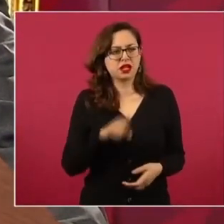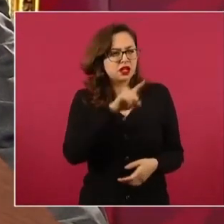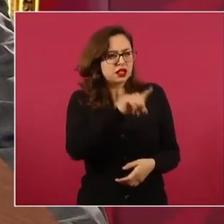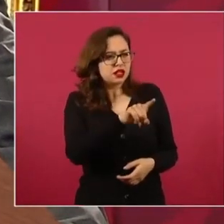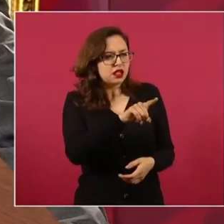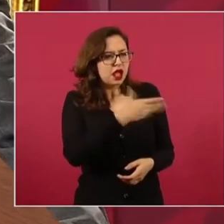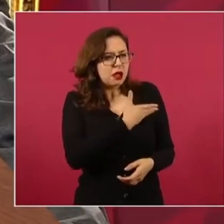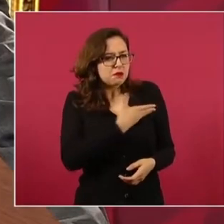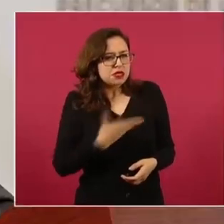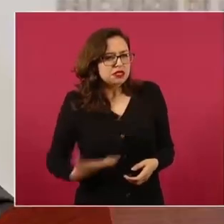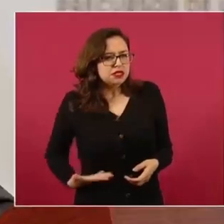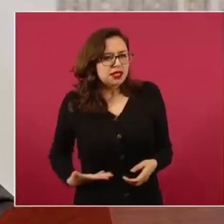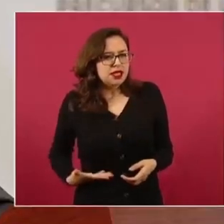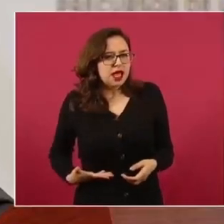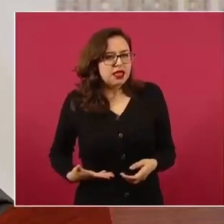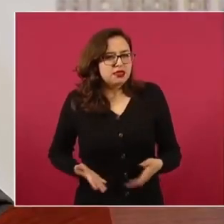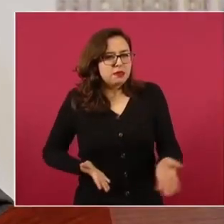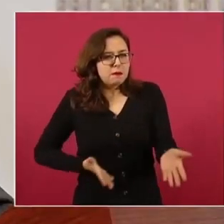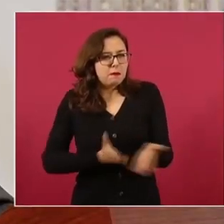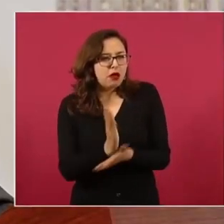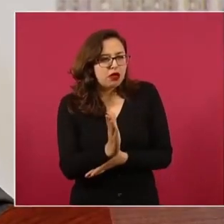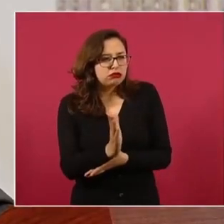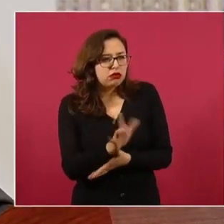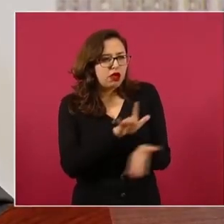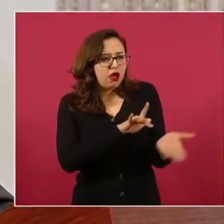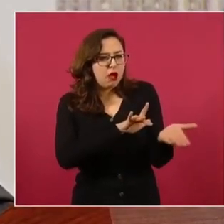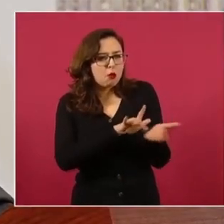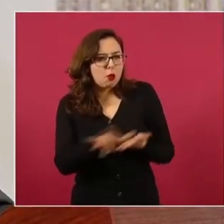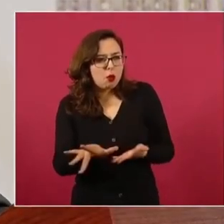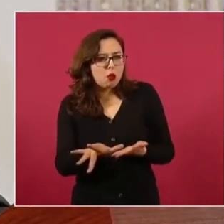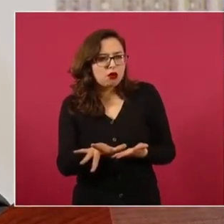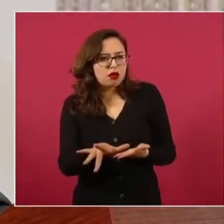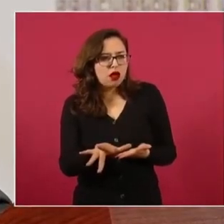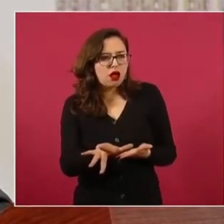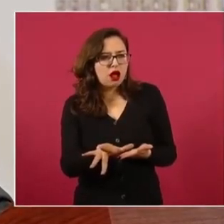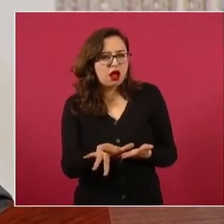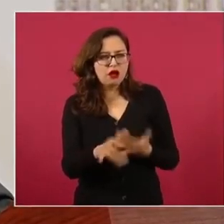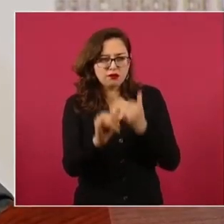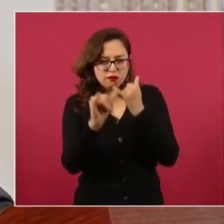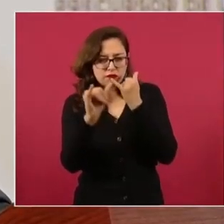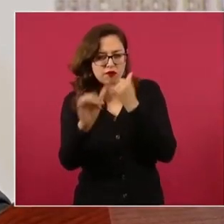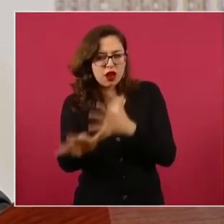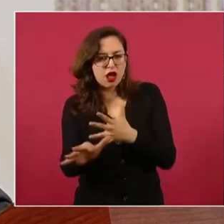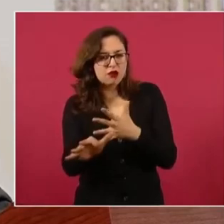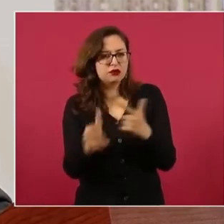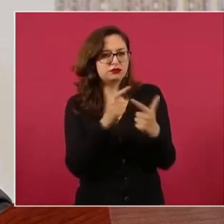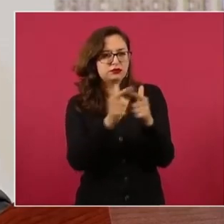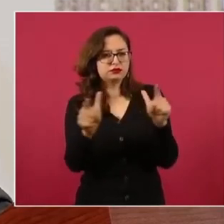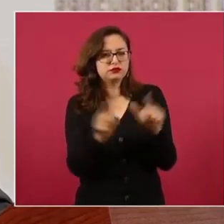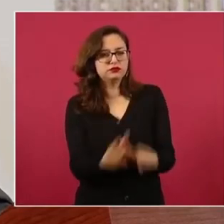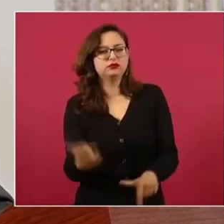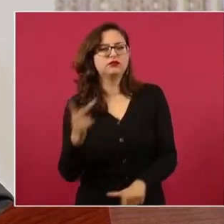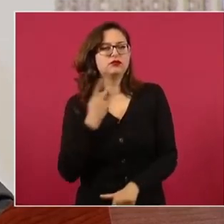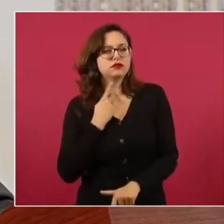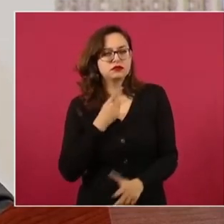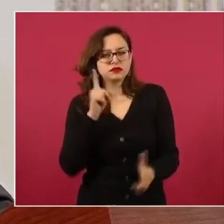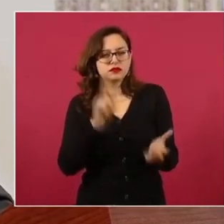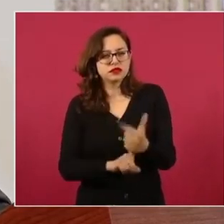está inclinando a favor de alguien o los dirigentes del partido se están inclinando a favor de alguien,